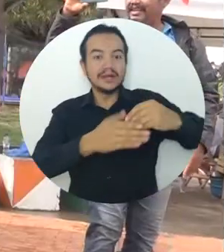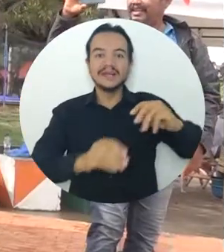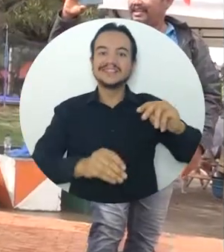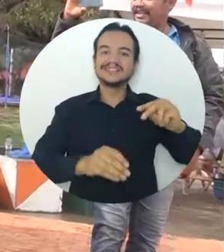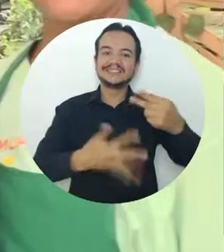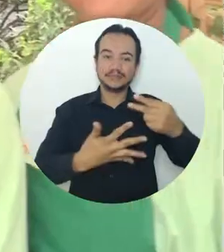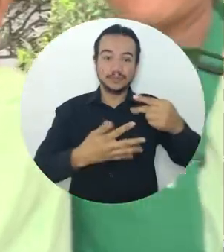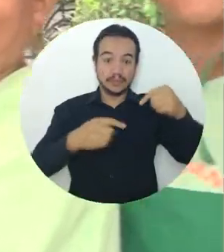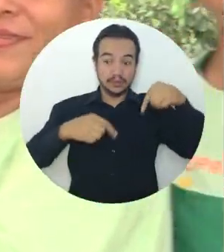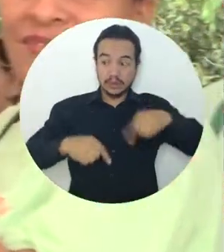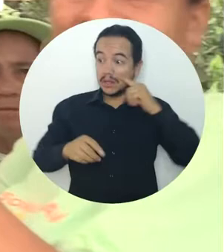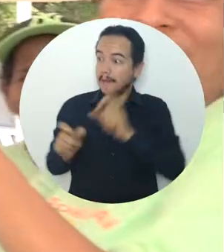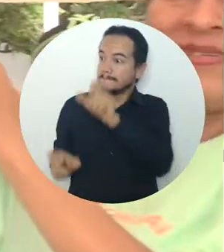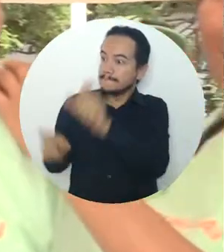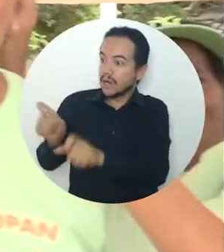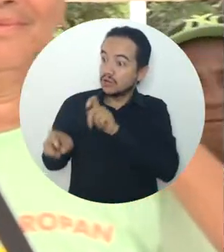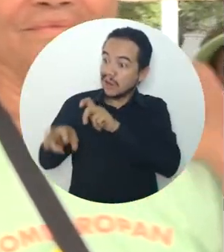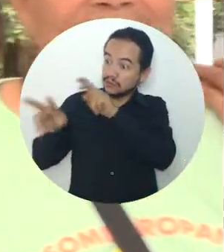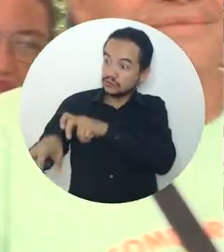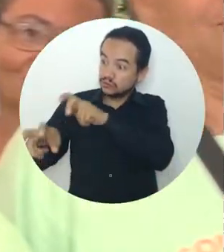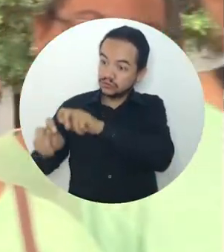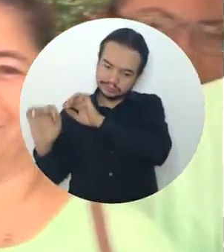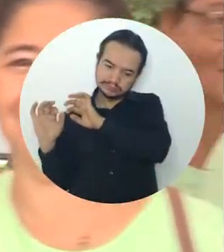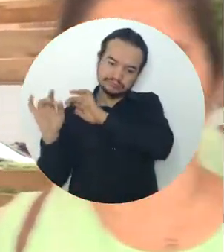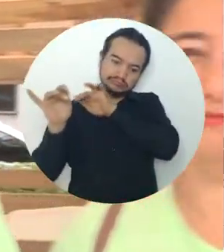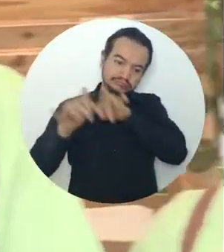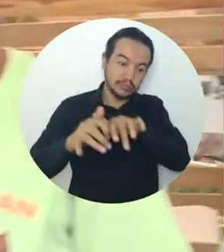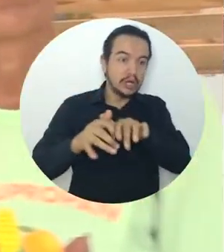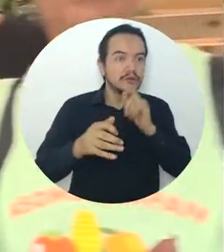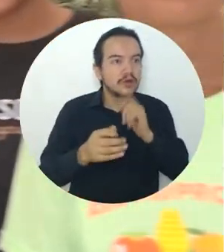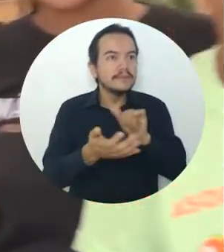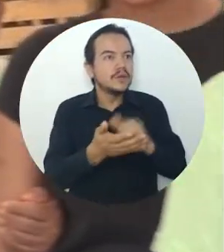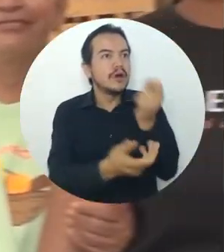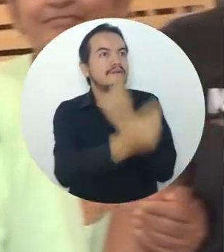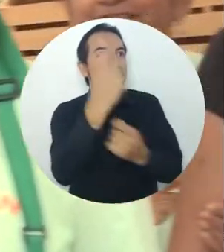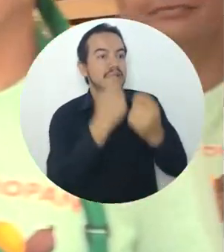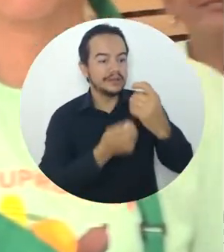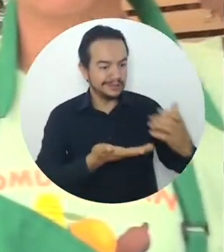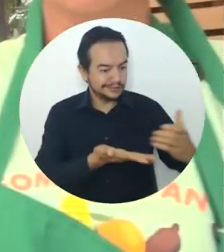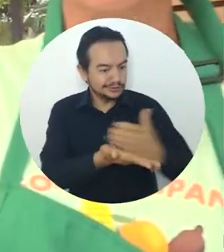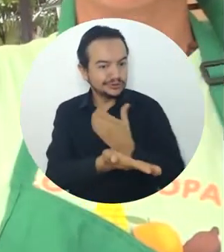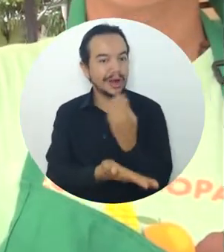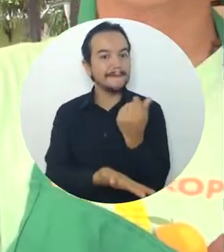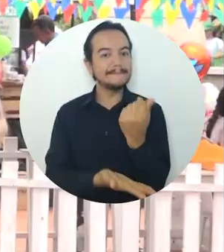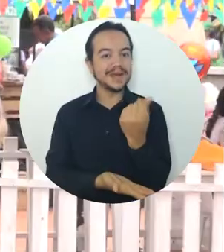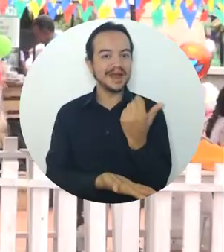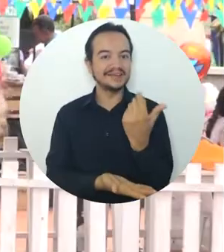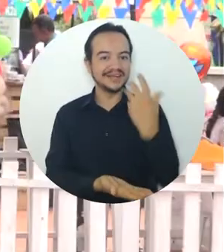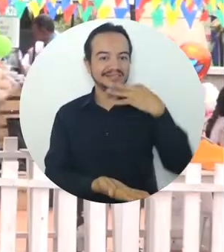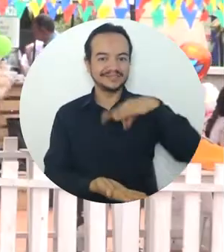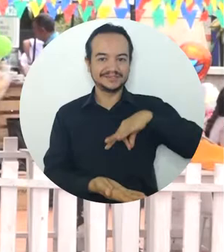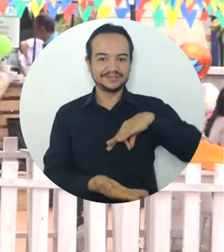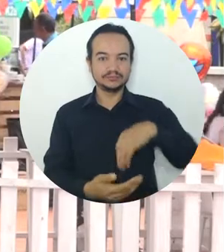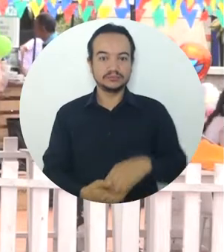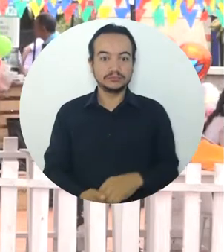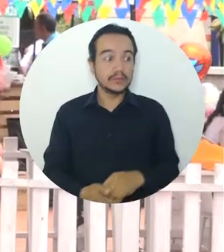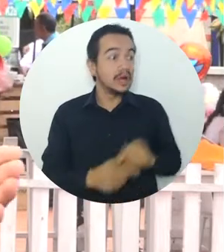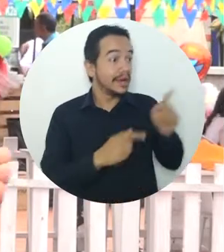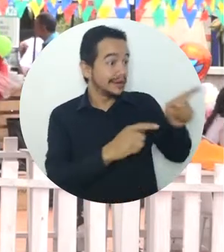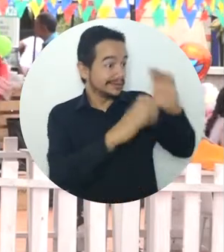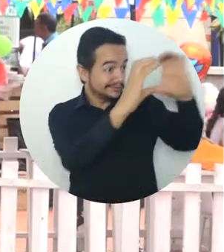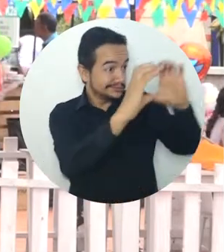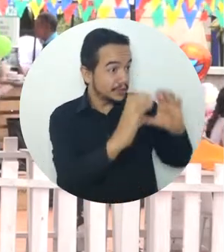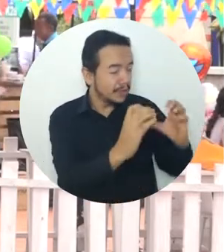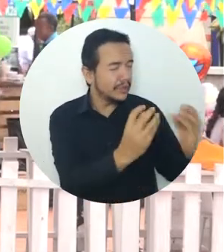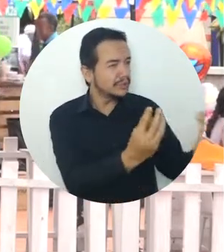y les permitió a los empresarios del campo percibir utilidades representativas para sus asociaciones. Por medio de las capacitaciones con